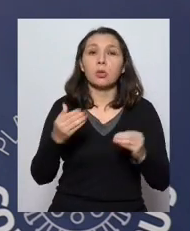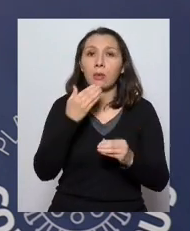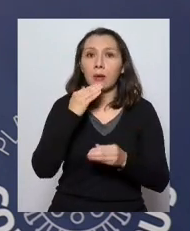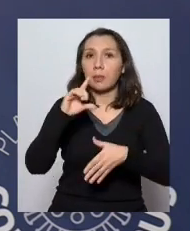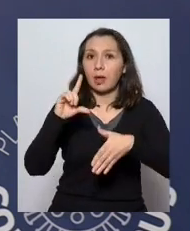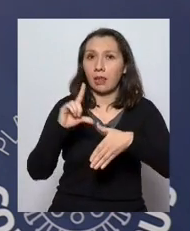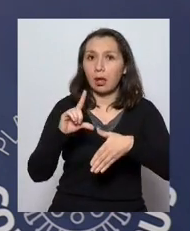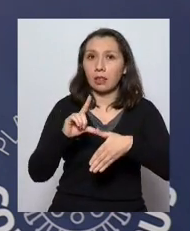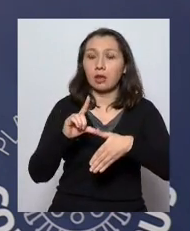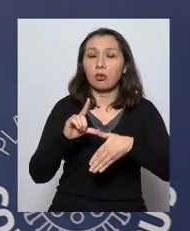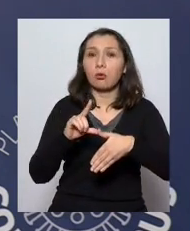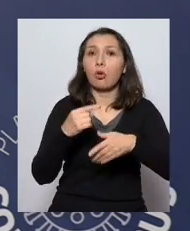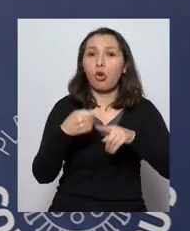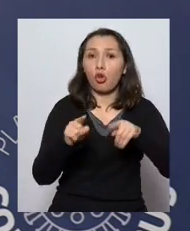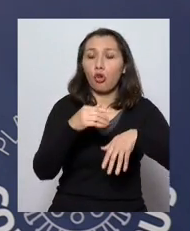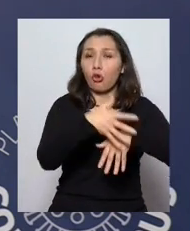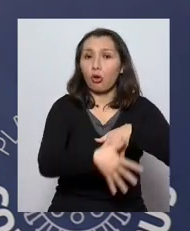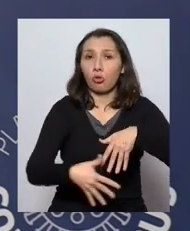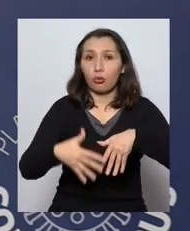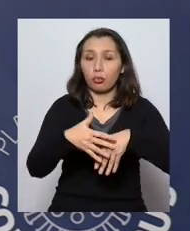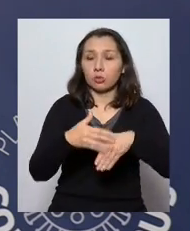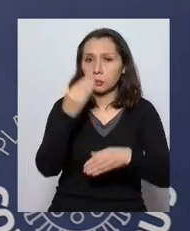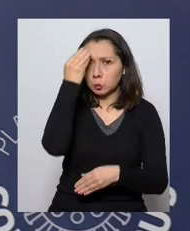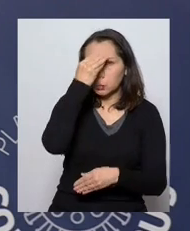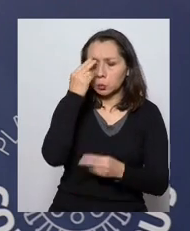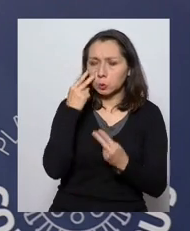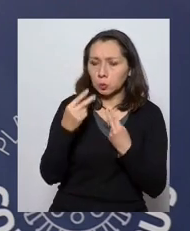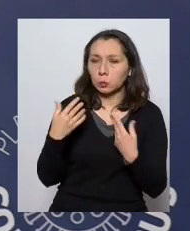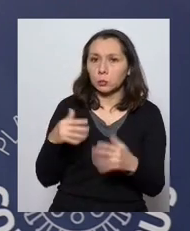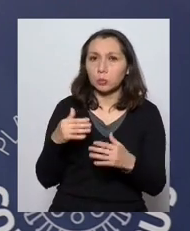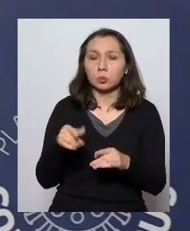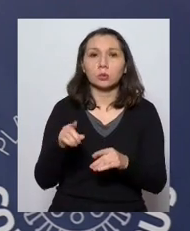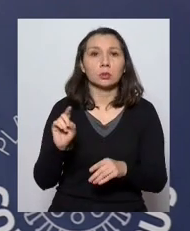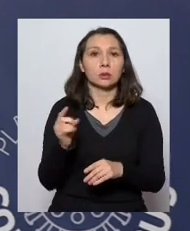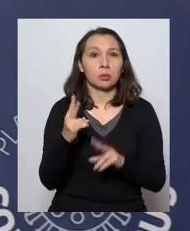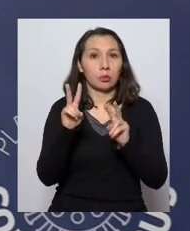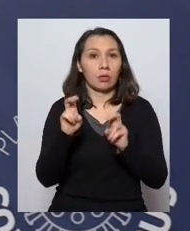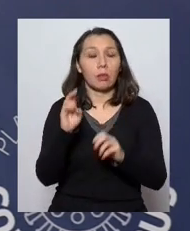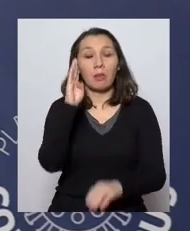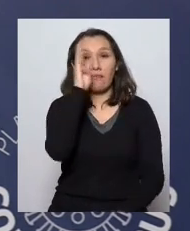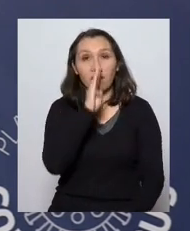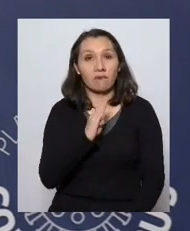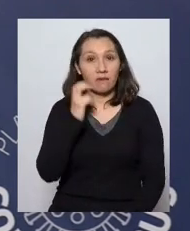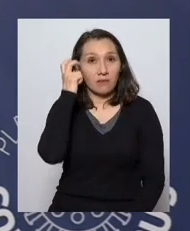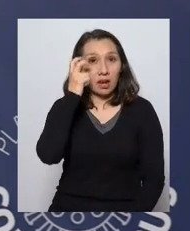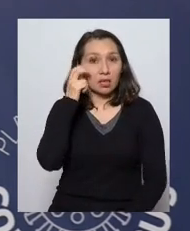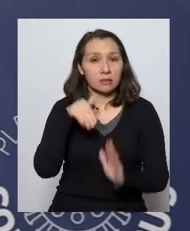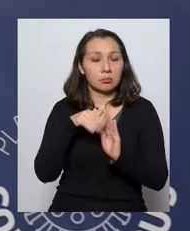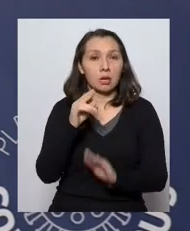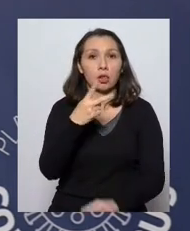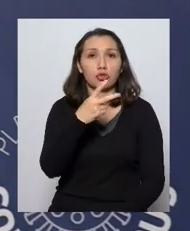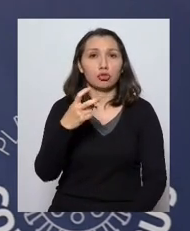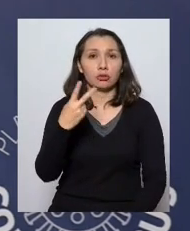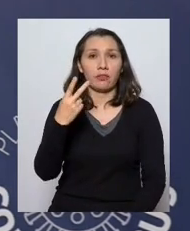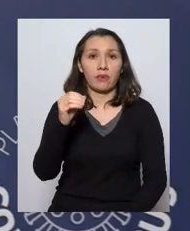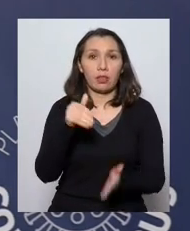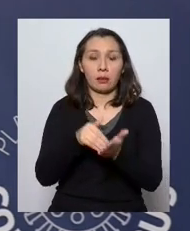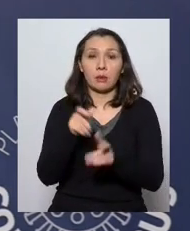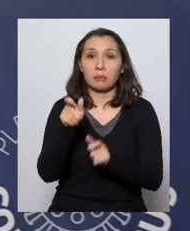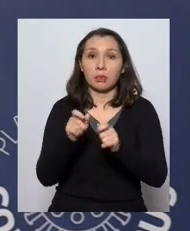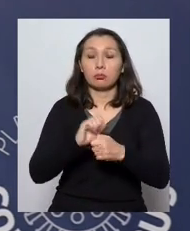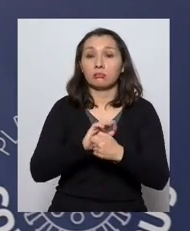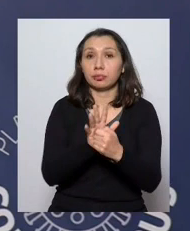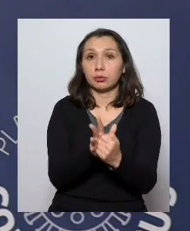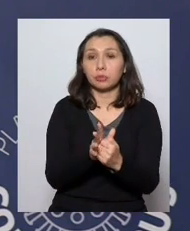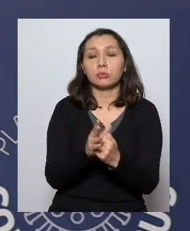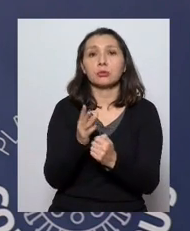en Latinoamérica que nos preocupa de sobremanera. En segundo lugar es Brasil, que lleva más de 220.000 casos con